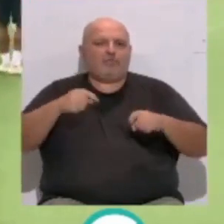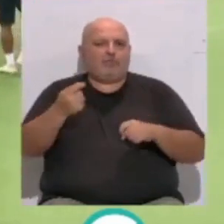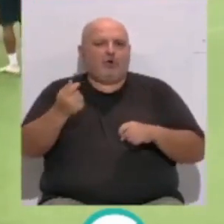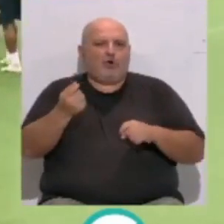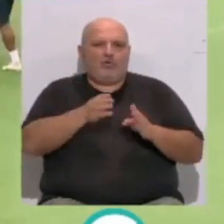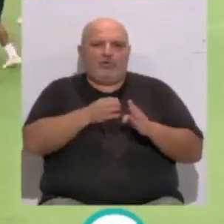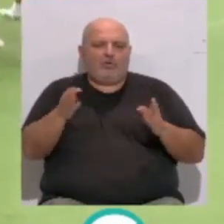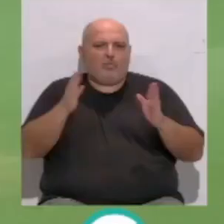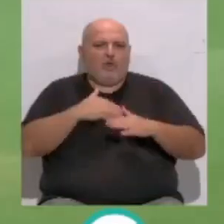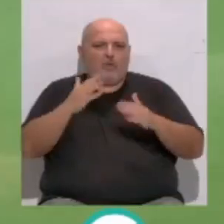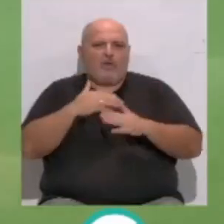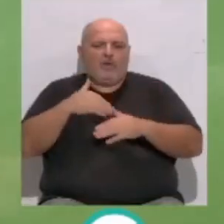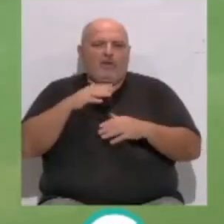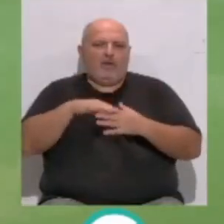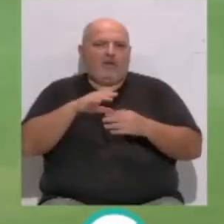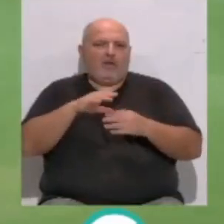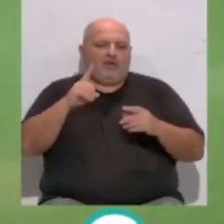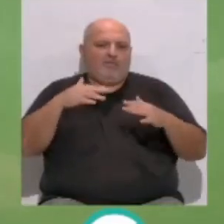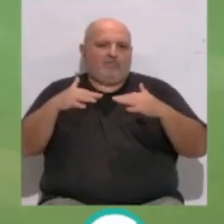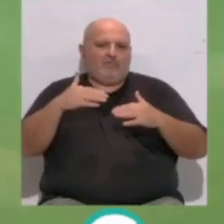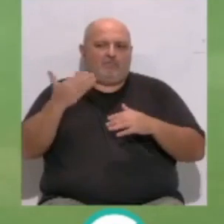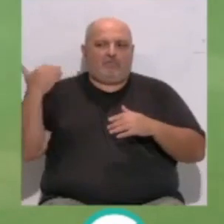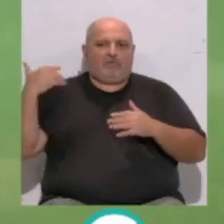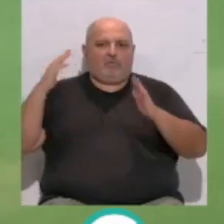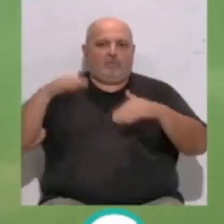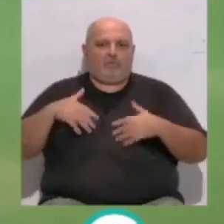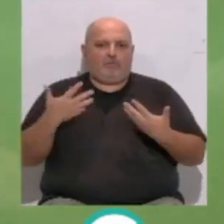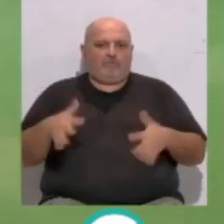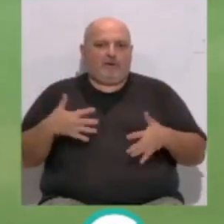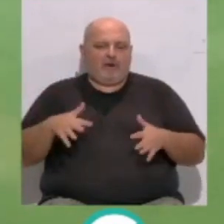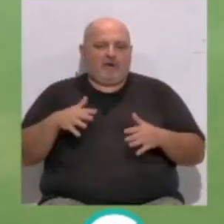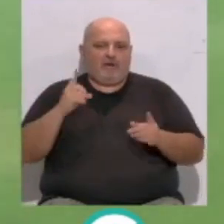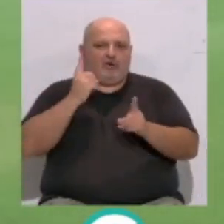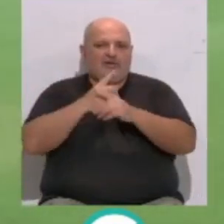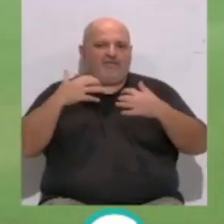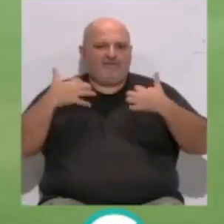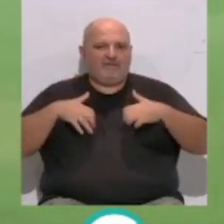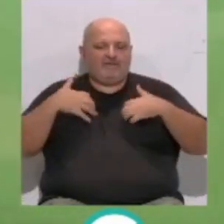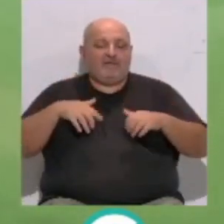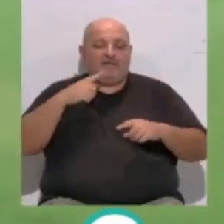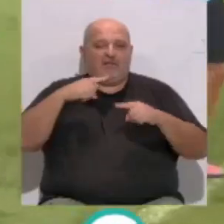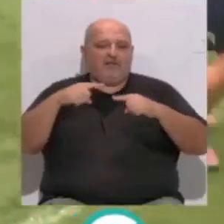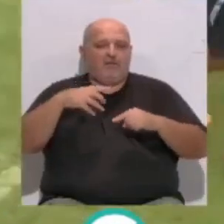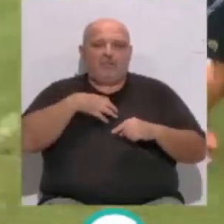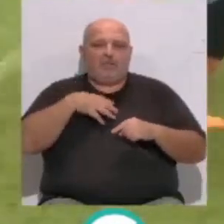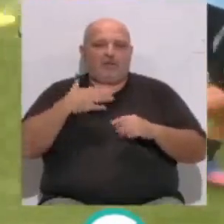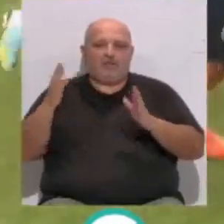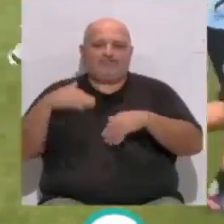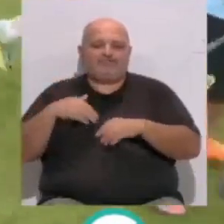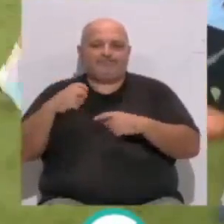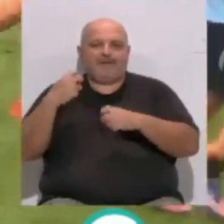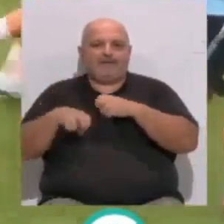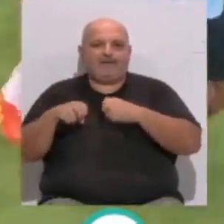dispuesto sus jugadores con respecto al encuentro anterior disputado este miércoles ante el Betis. El técnico no podrá contar con los